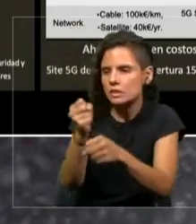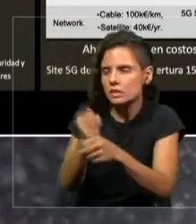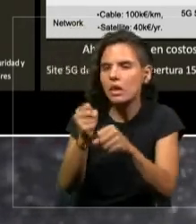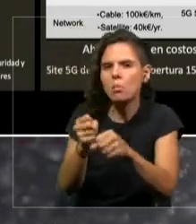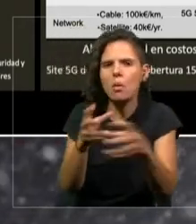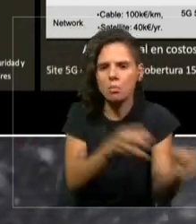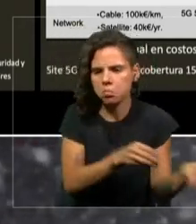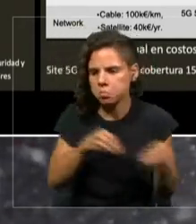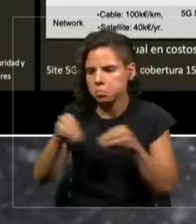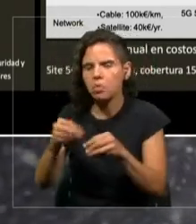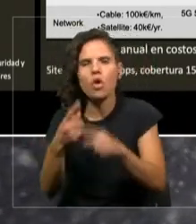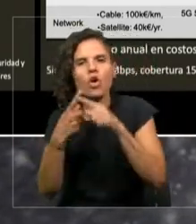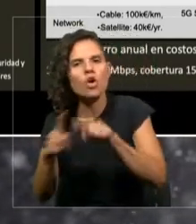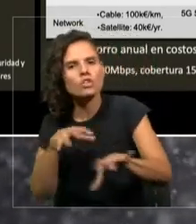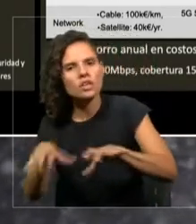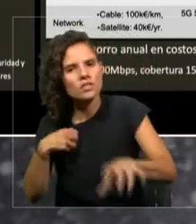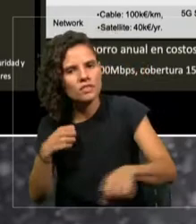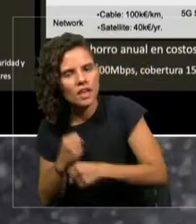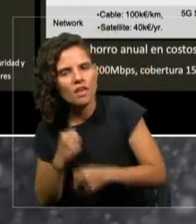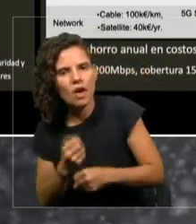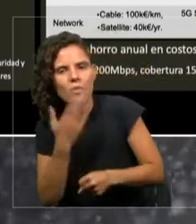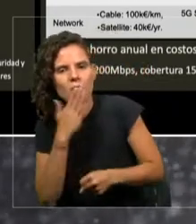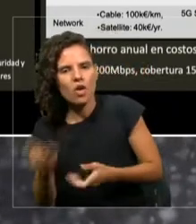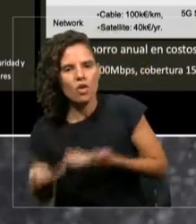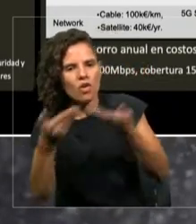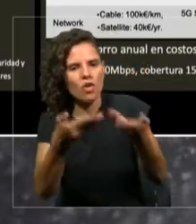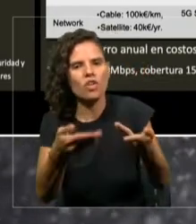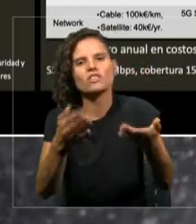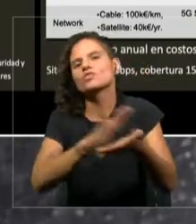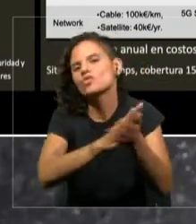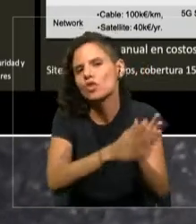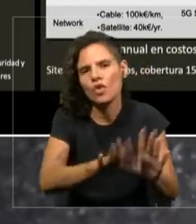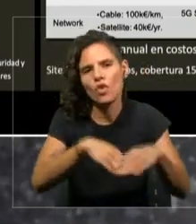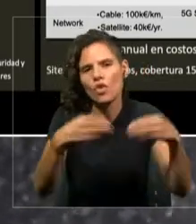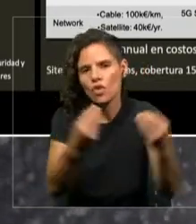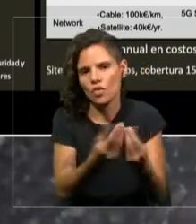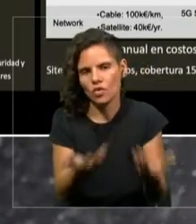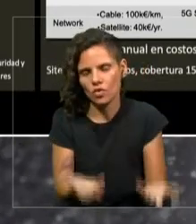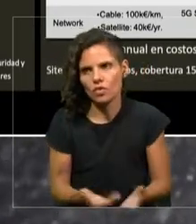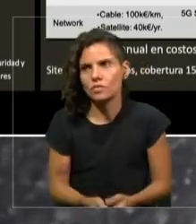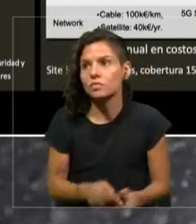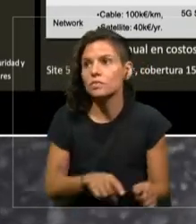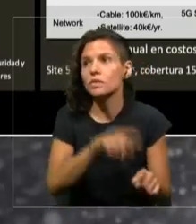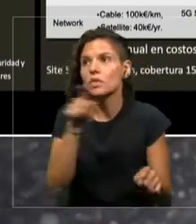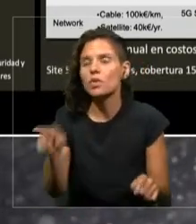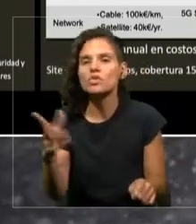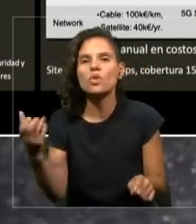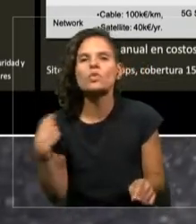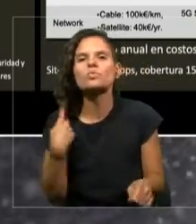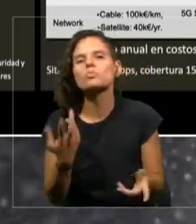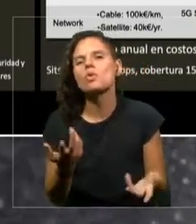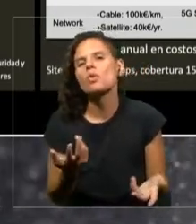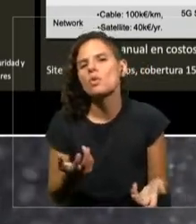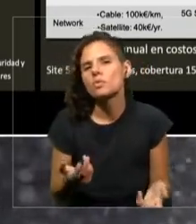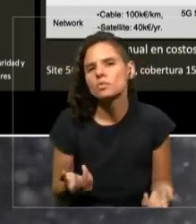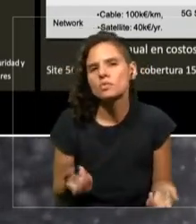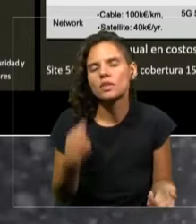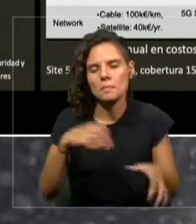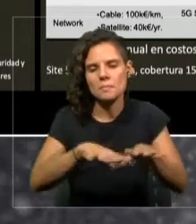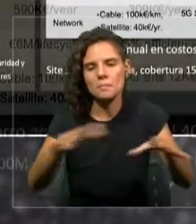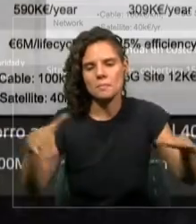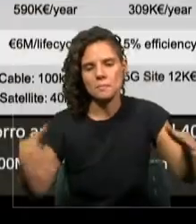que entreguen mejores funciones. Y la última, este es un caso de una granja de peces en Noruega en donde hacemos